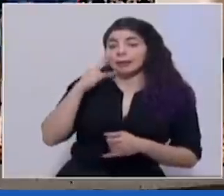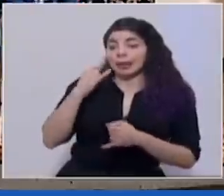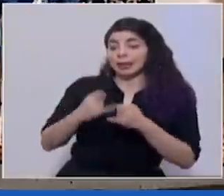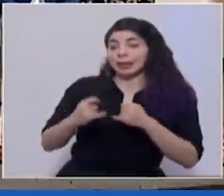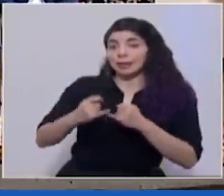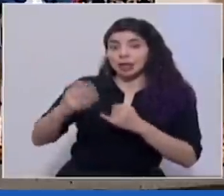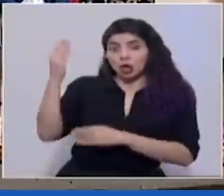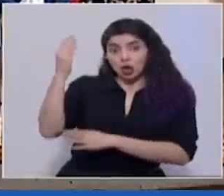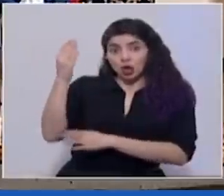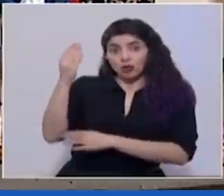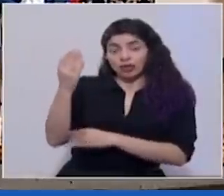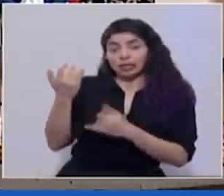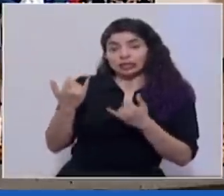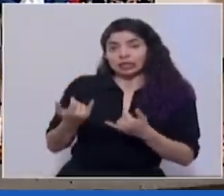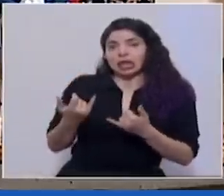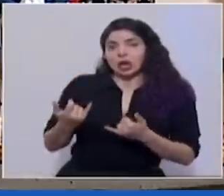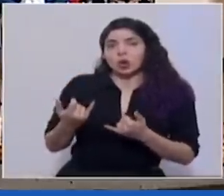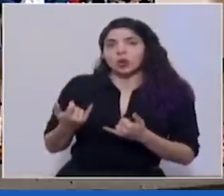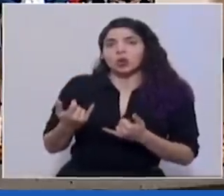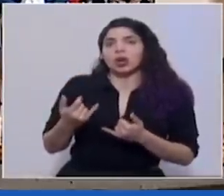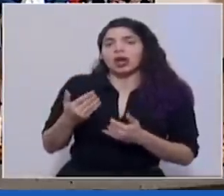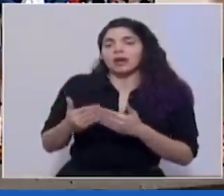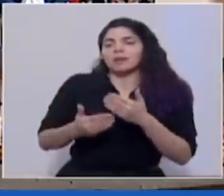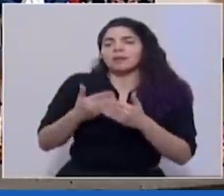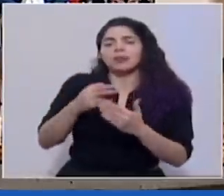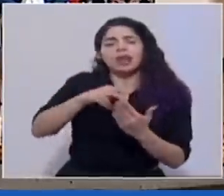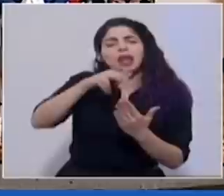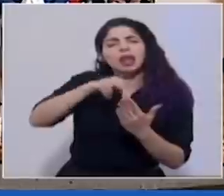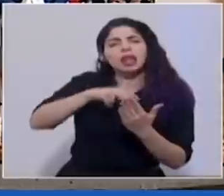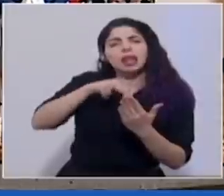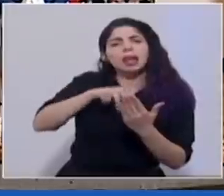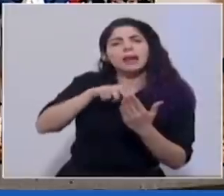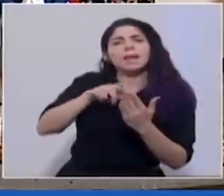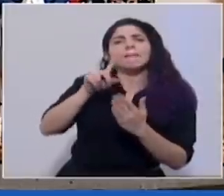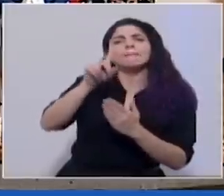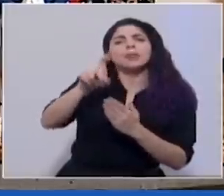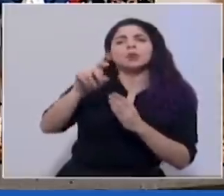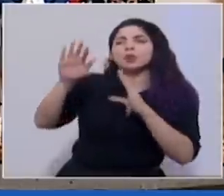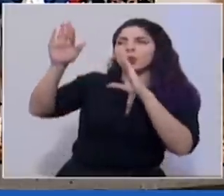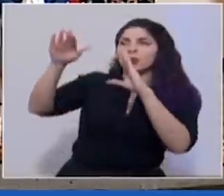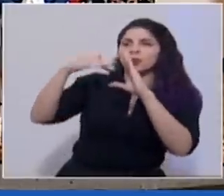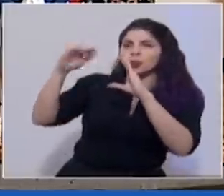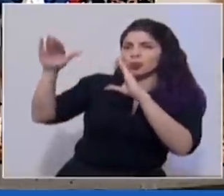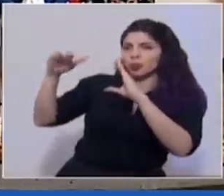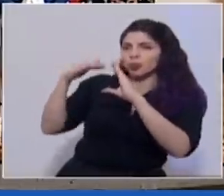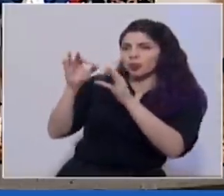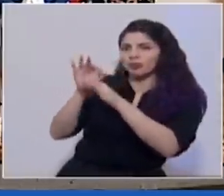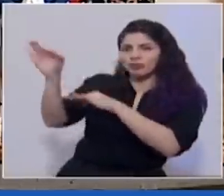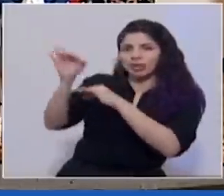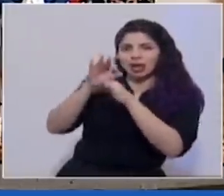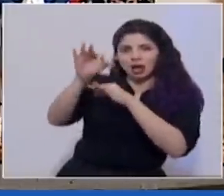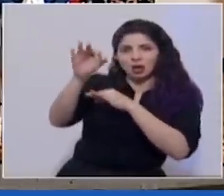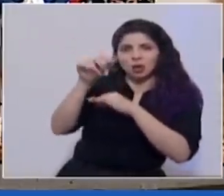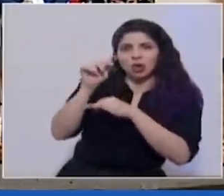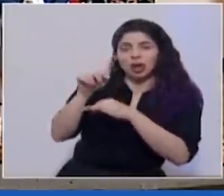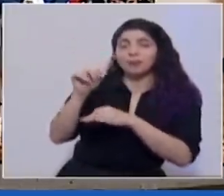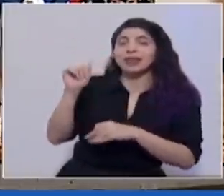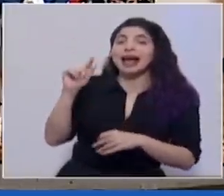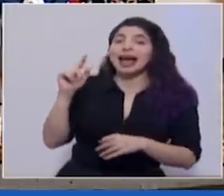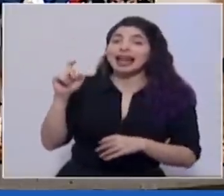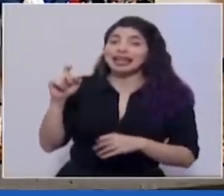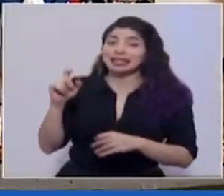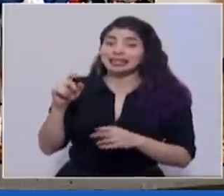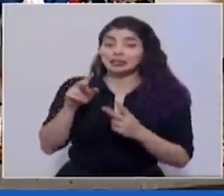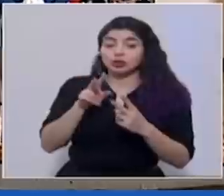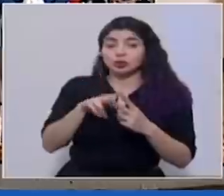esta conferencia de prensa vamos a proceder a leer las consultas que nos llegan de los medios regionales precisamente don Alex las dos